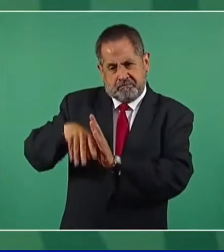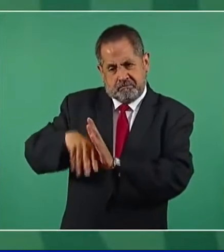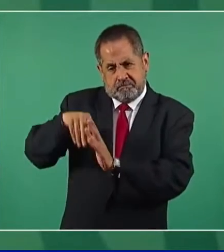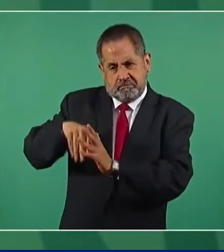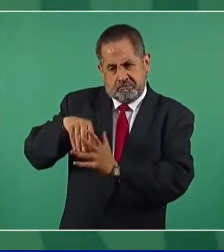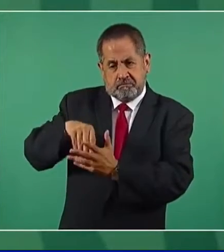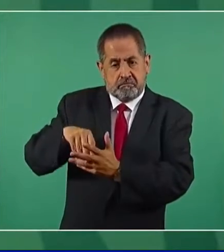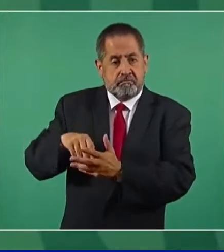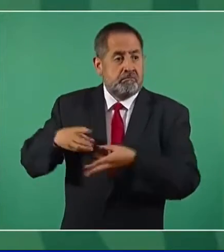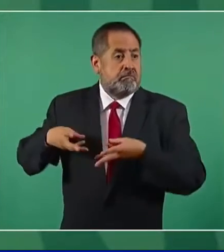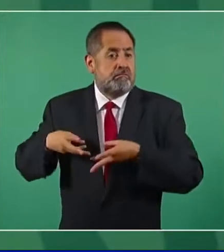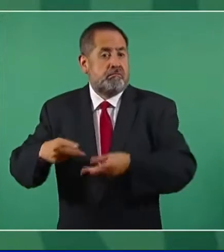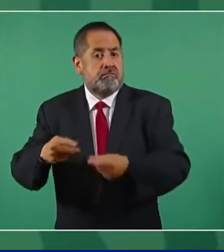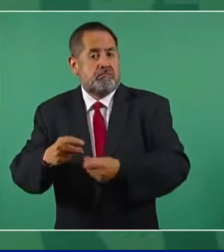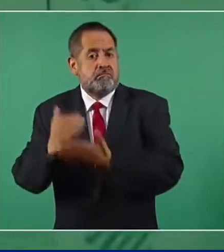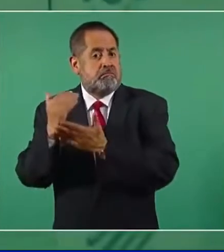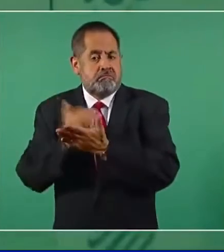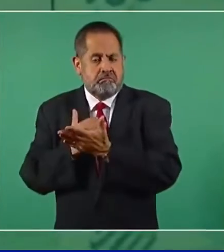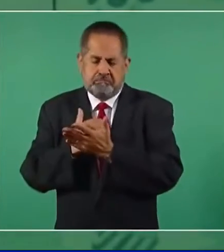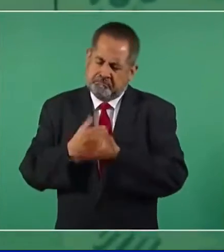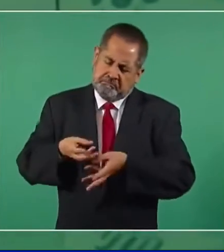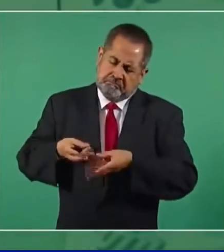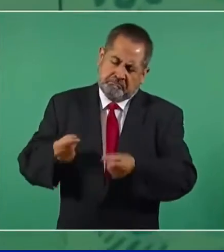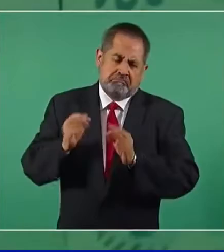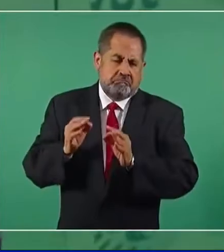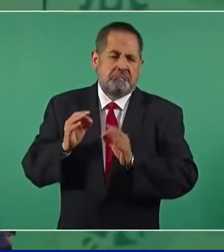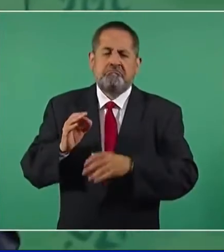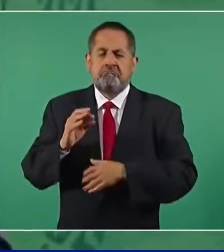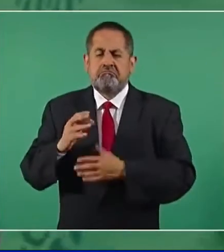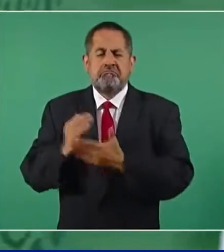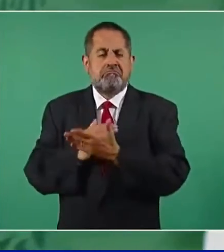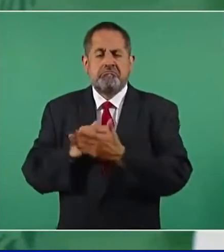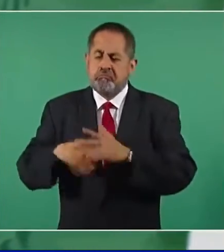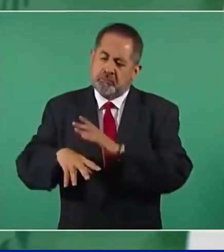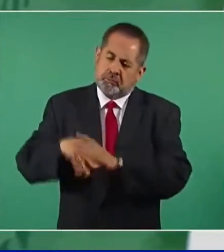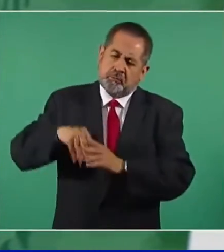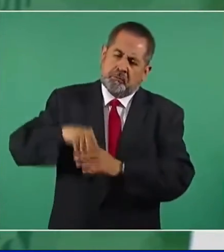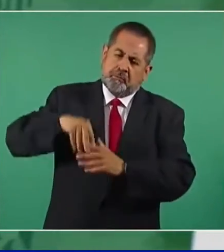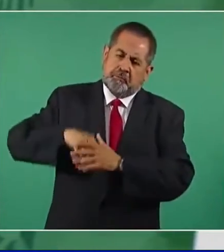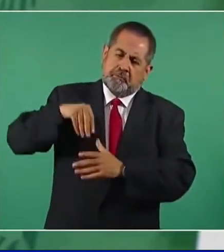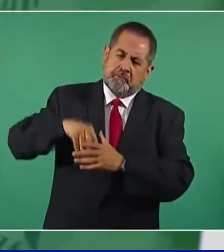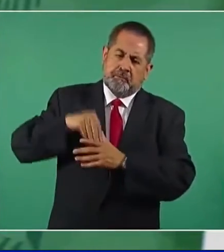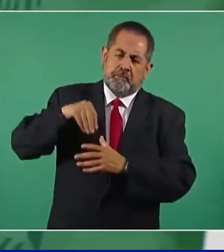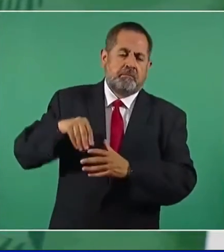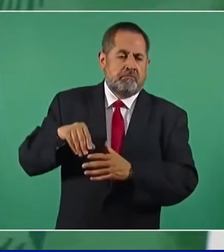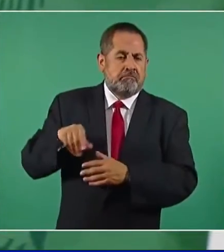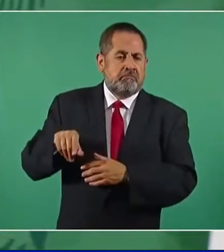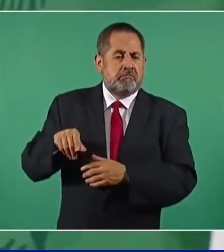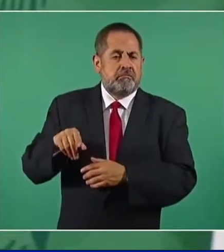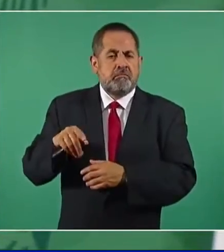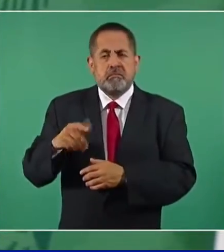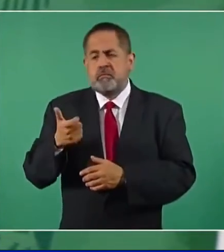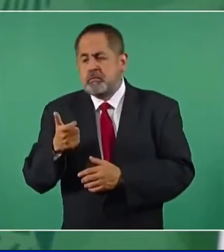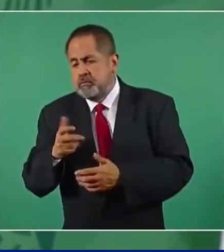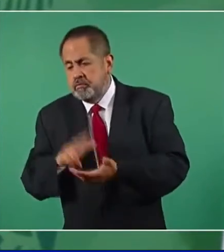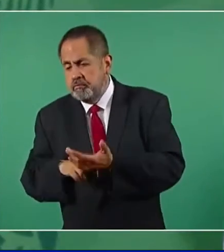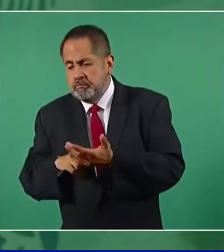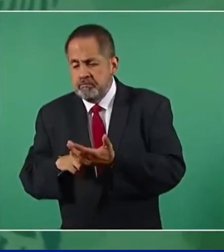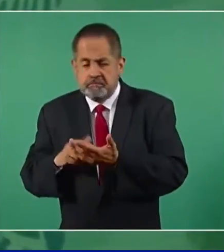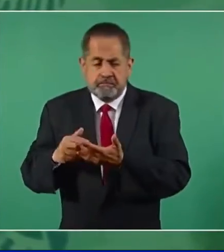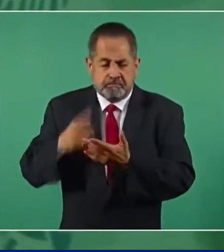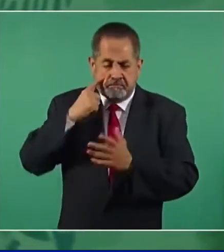costo de extracción. Ya estamos extrayendo petróleo a un costo